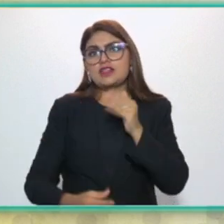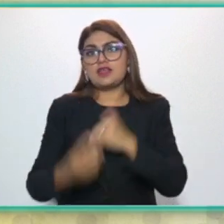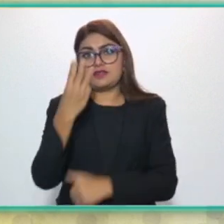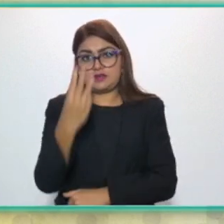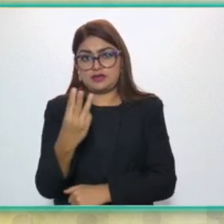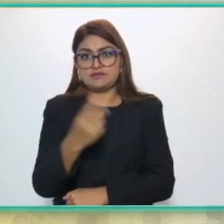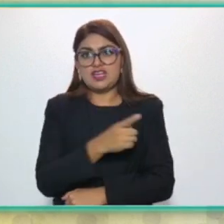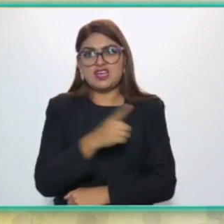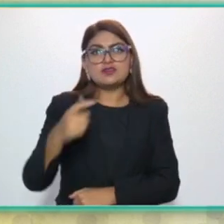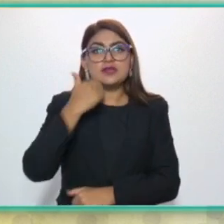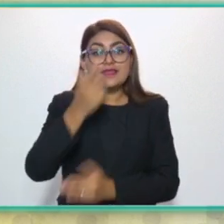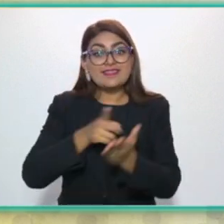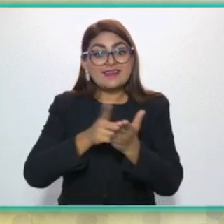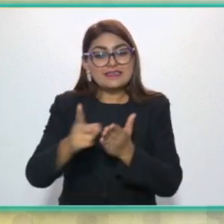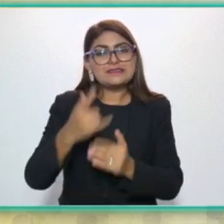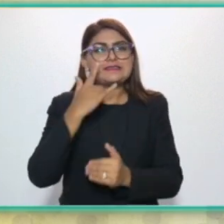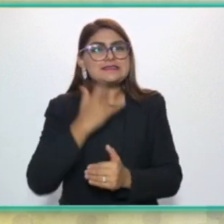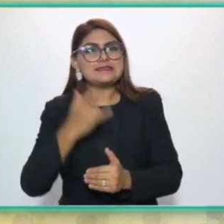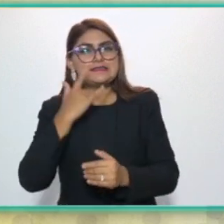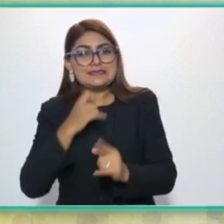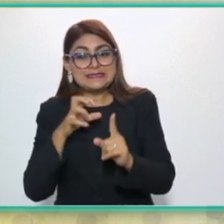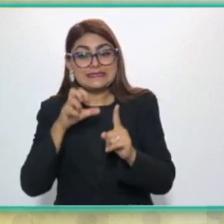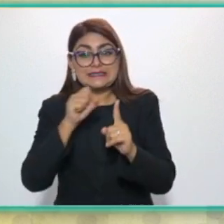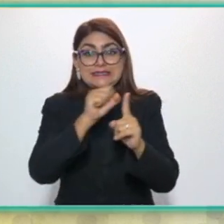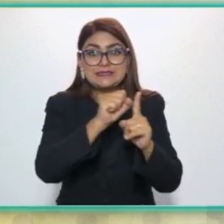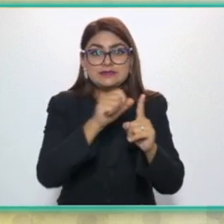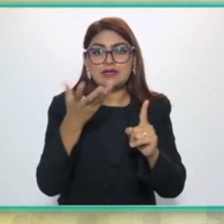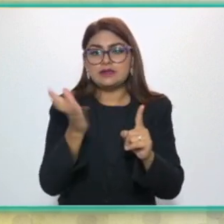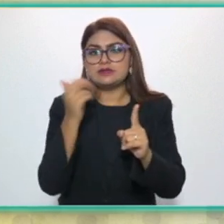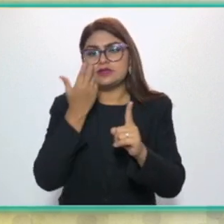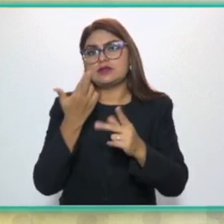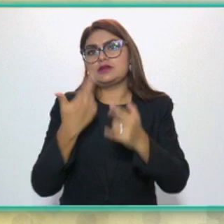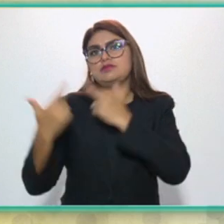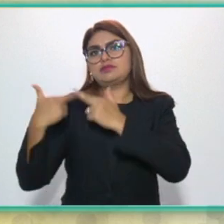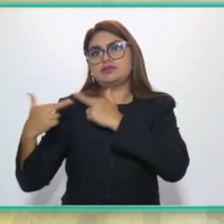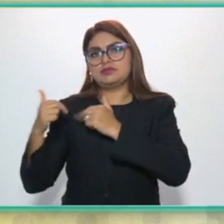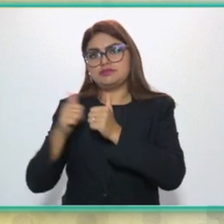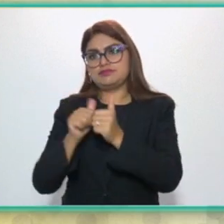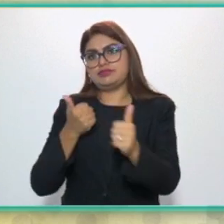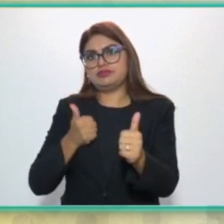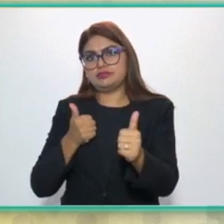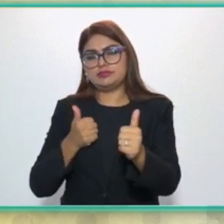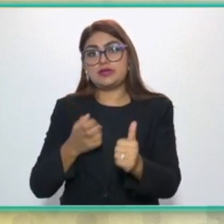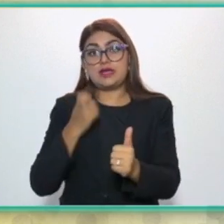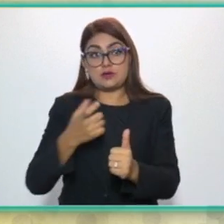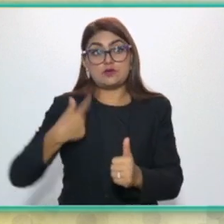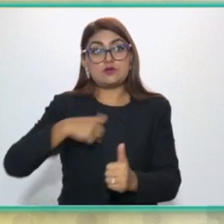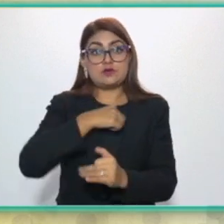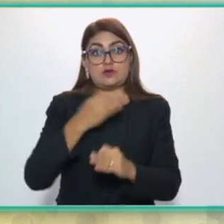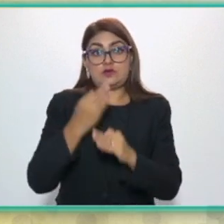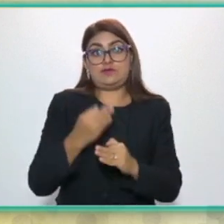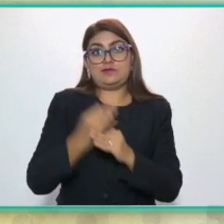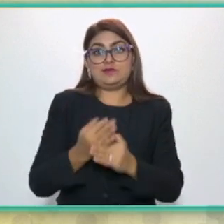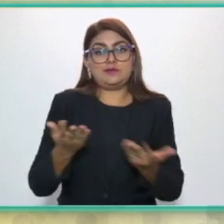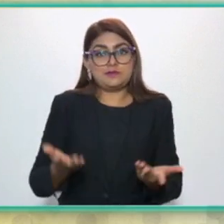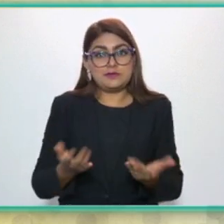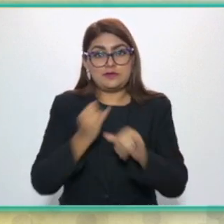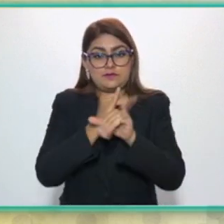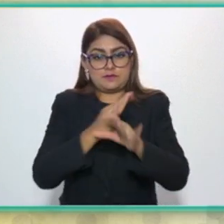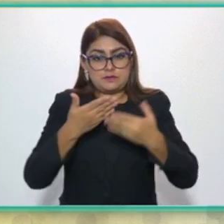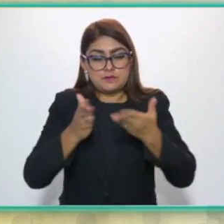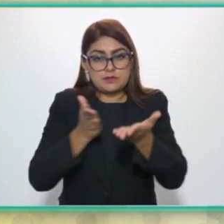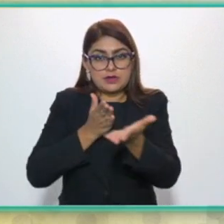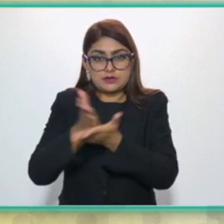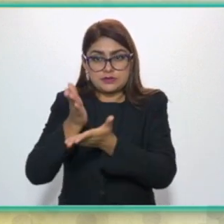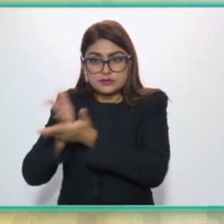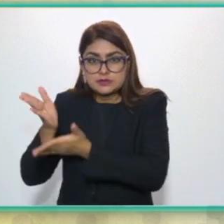de este derecho que se ha ganado a pulso. No hay que olvidar que estamos siendo rehenes la transparencia, el acceso a la